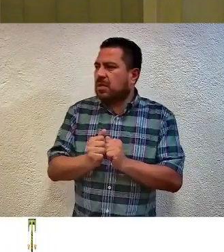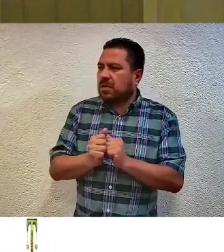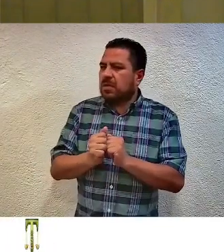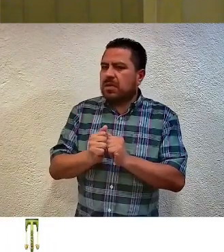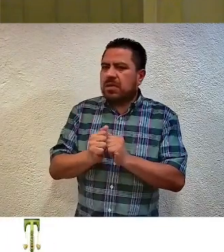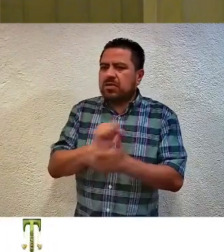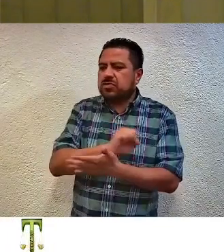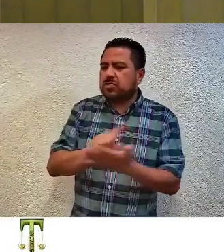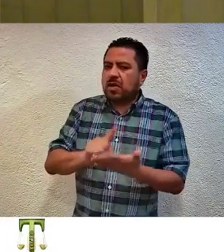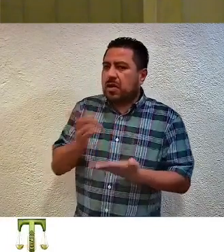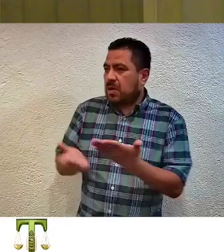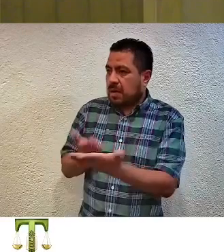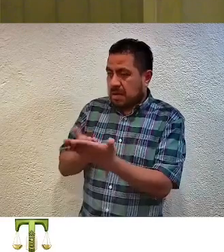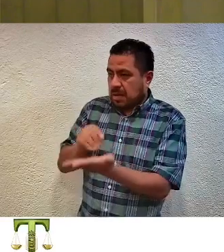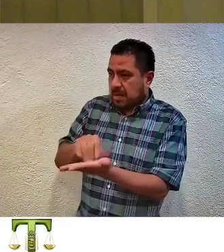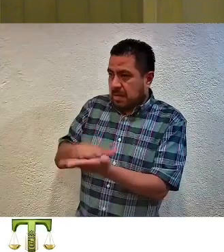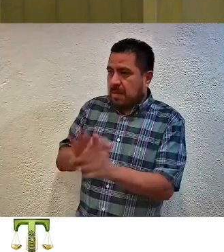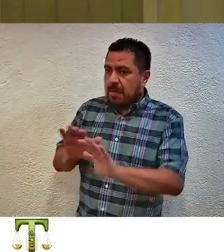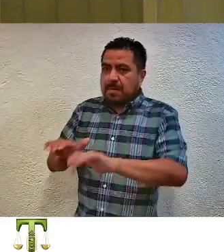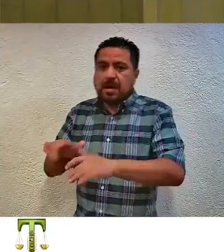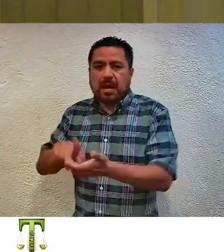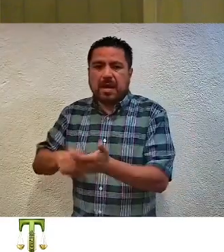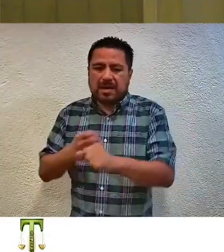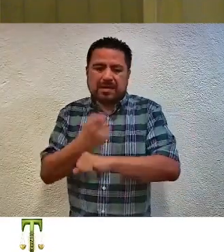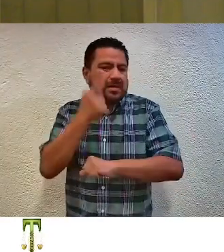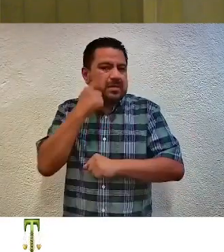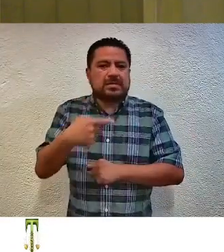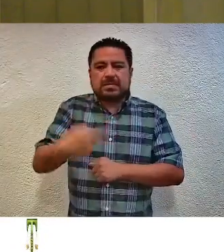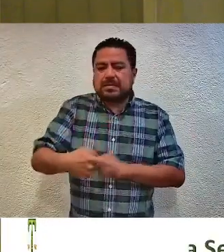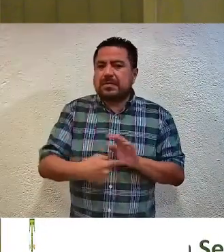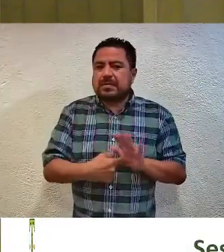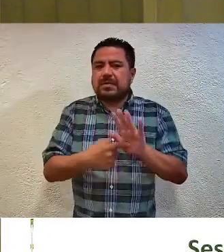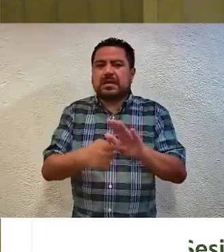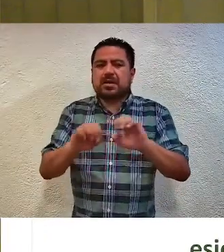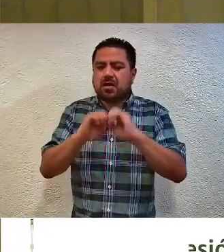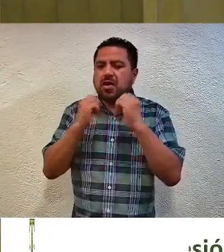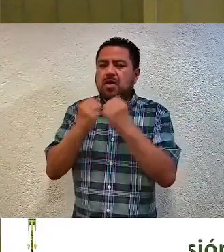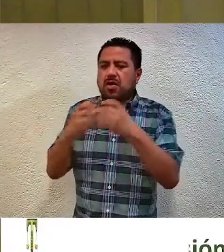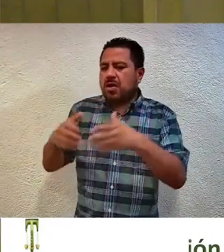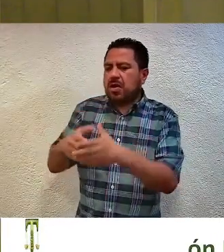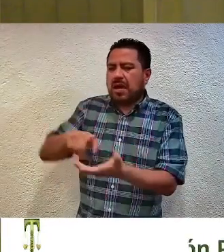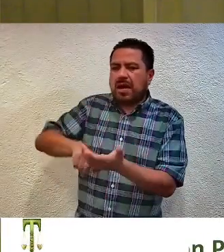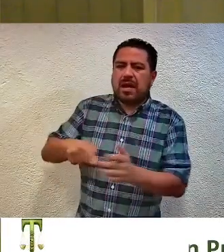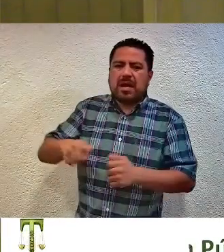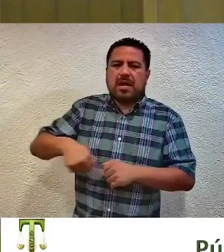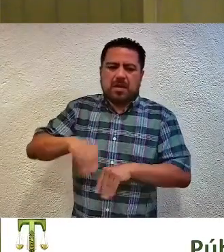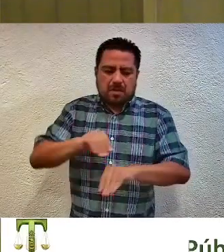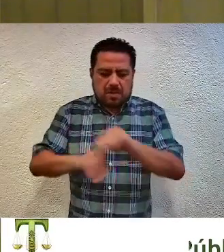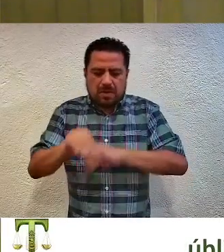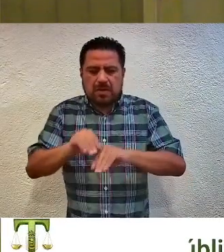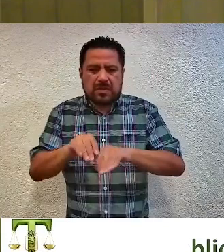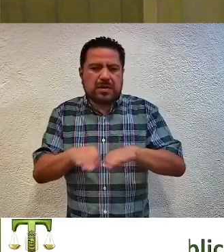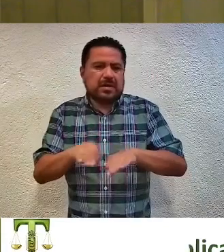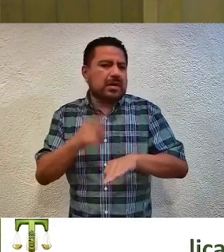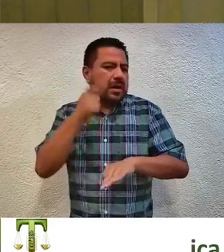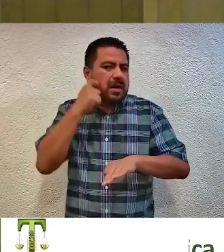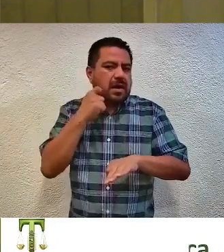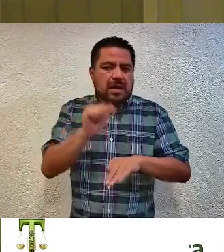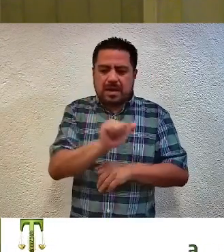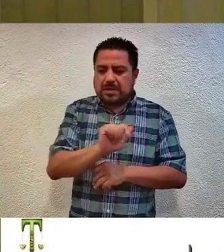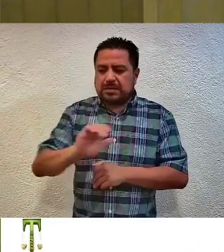de la solicitud de registro como partido político local presentada por la organización ciudadana denominada Movimiento Laborista Guerrero hace.